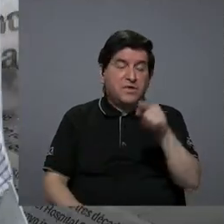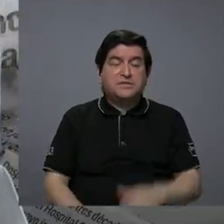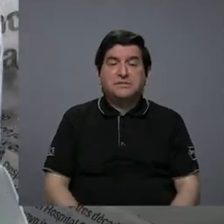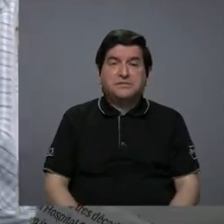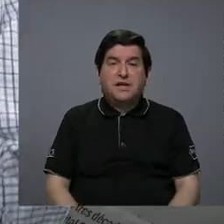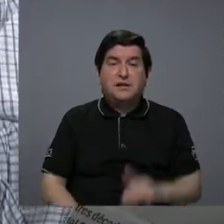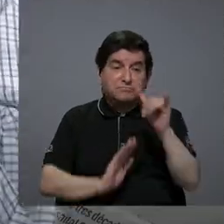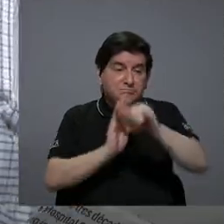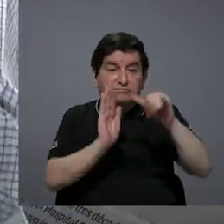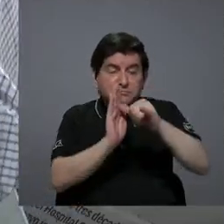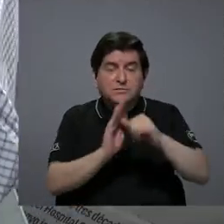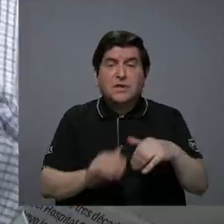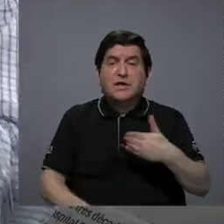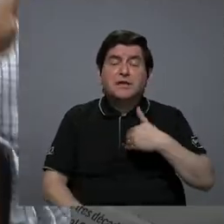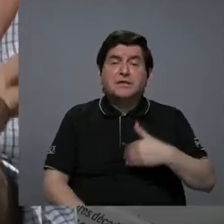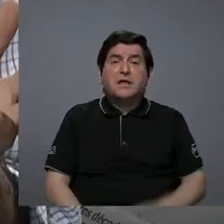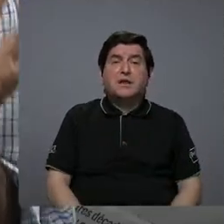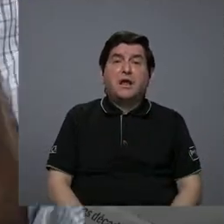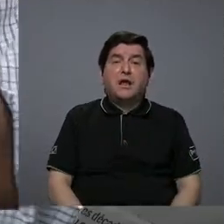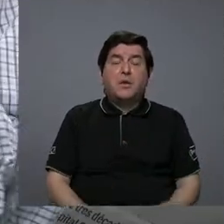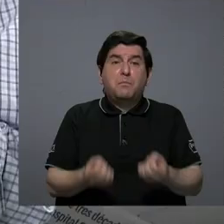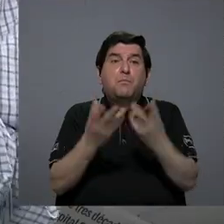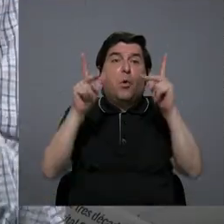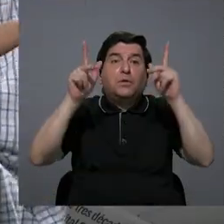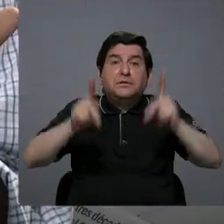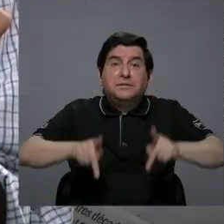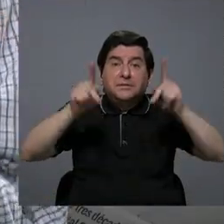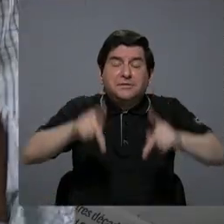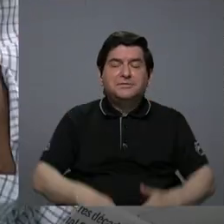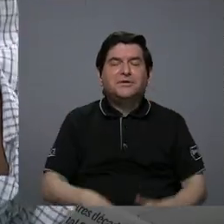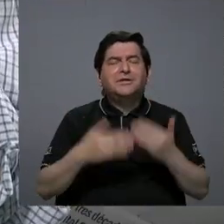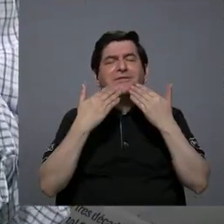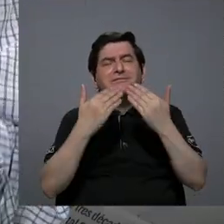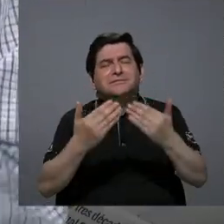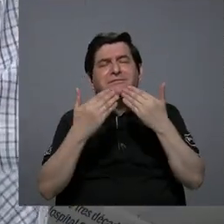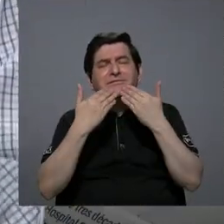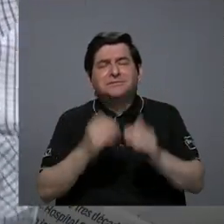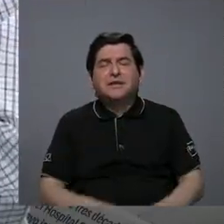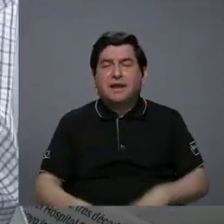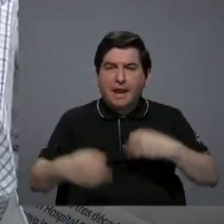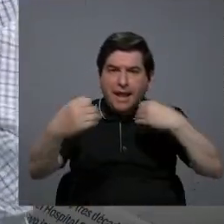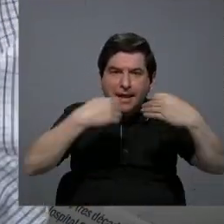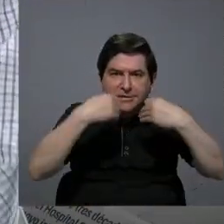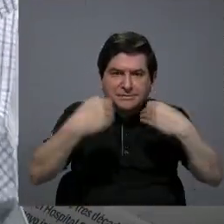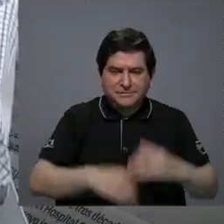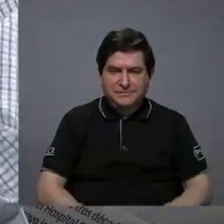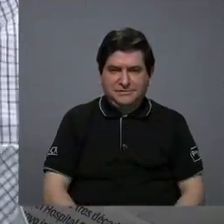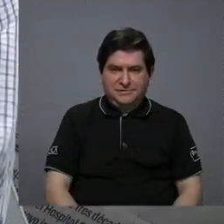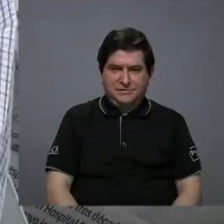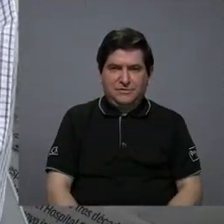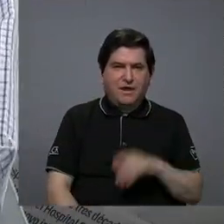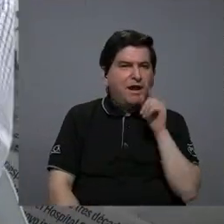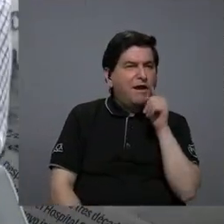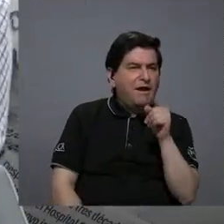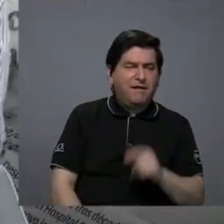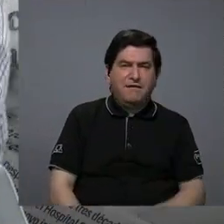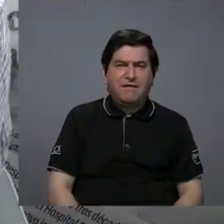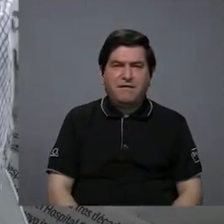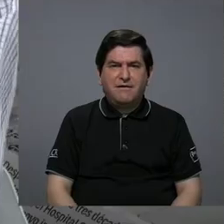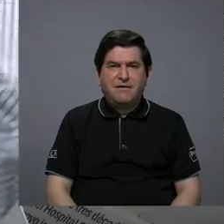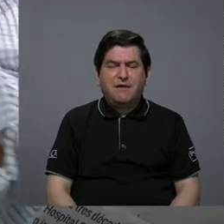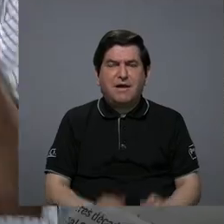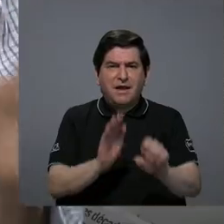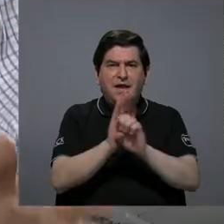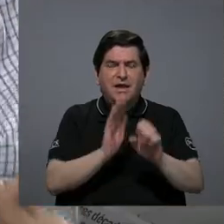y ahí tendríamos un enorme público que agradecería mucho que nos explique que le expliquemos cuando las